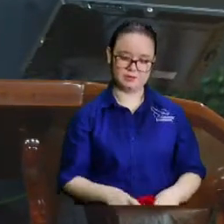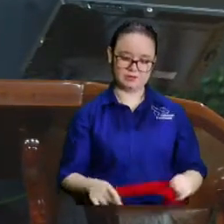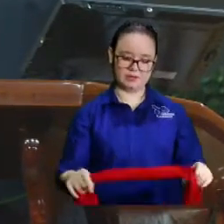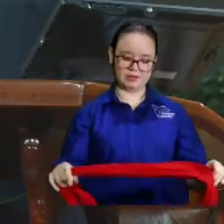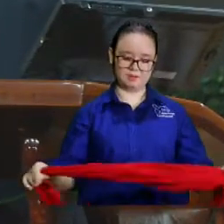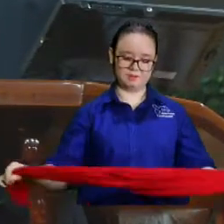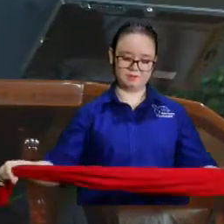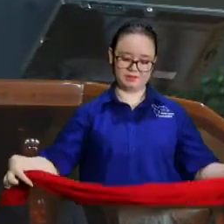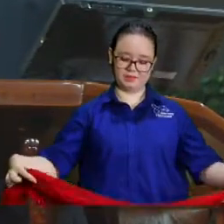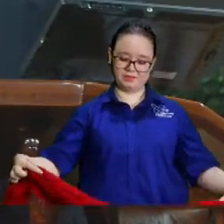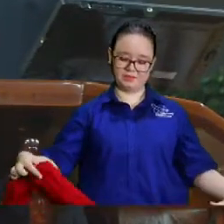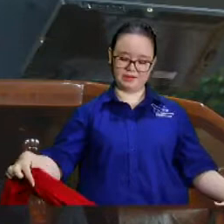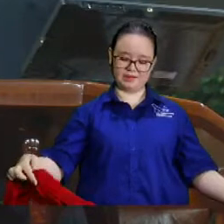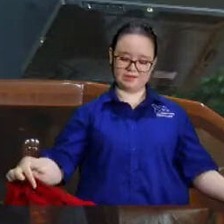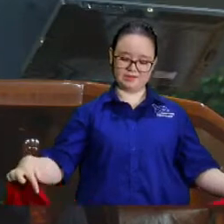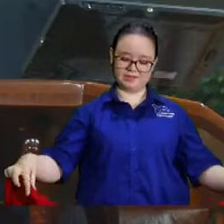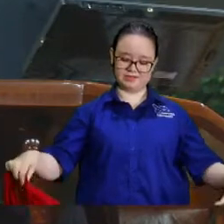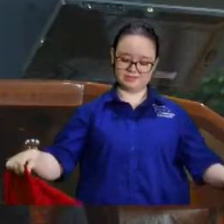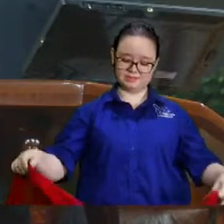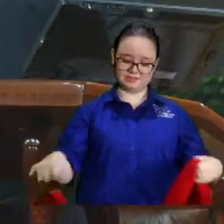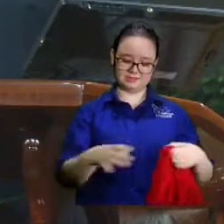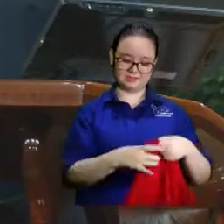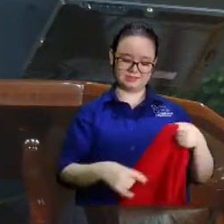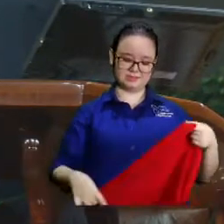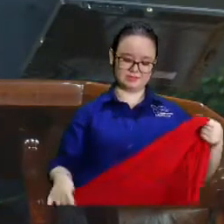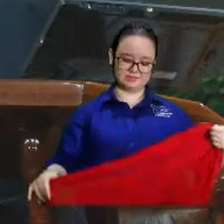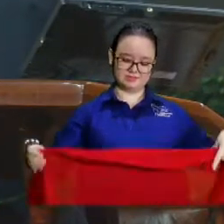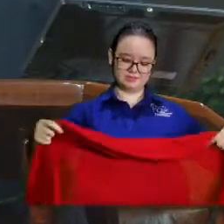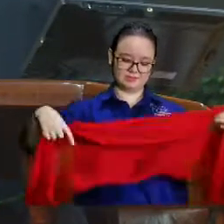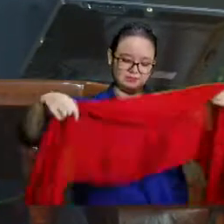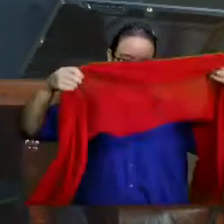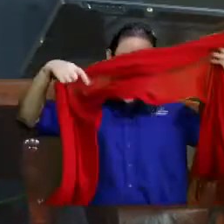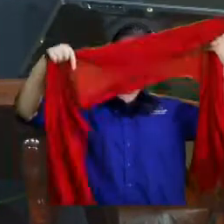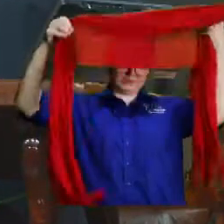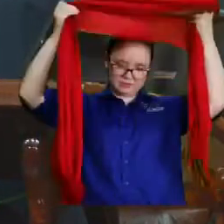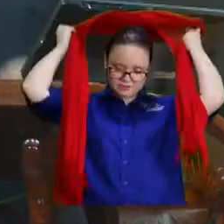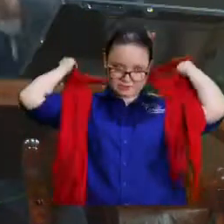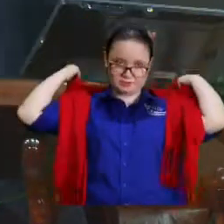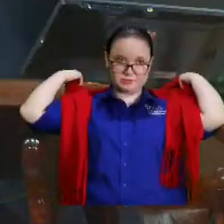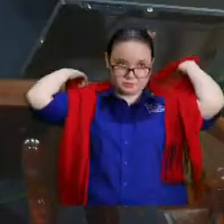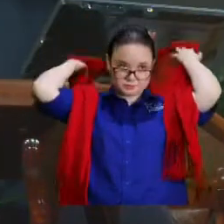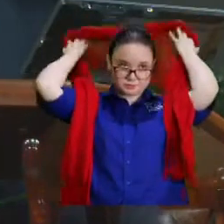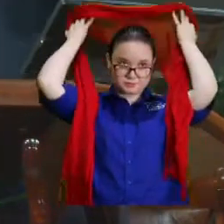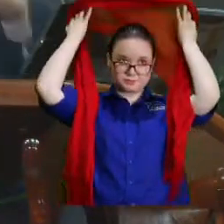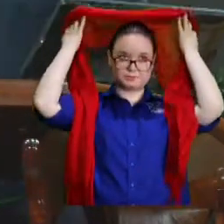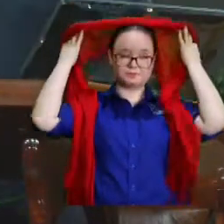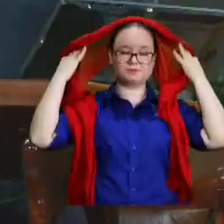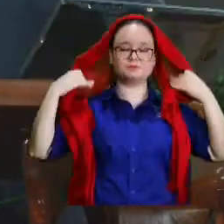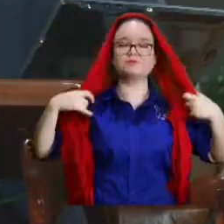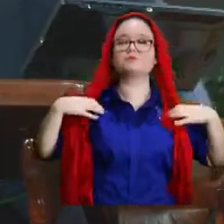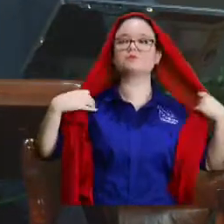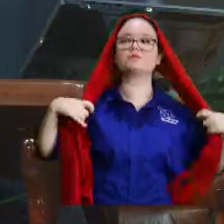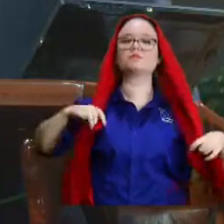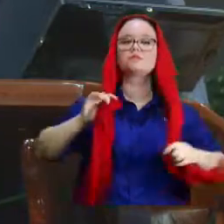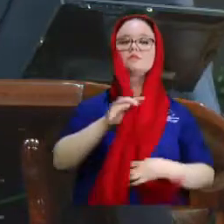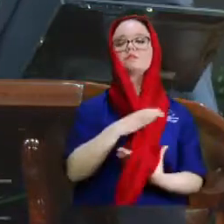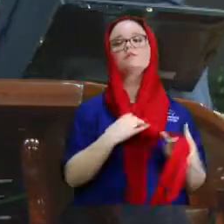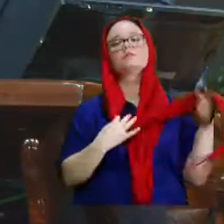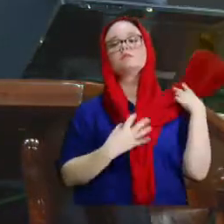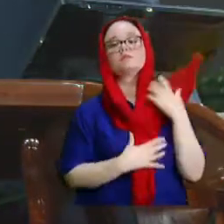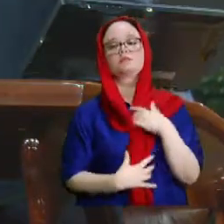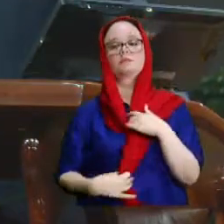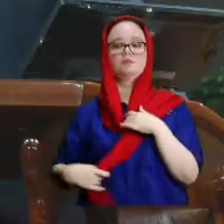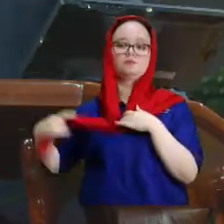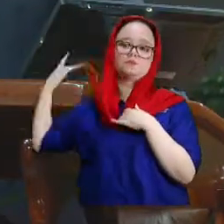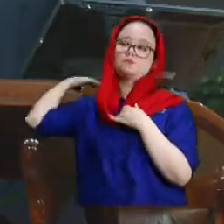no sé si agobiando, pero vamos a hablar. Padre, en el nombre de Jesús, ten